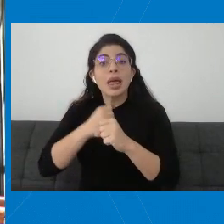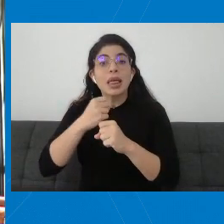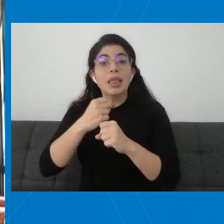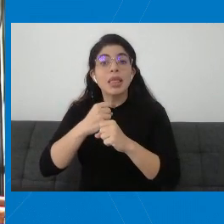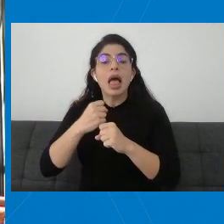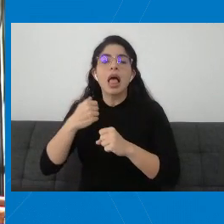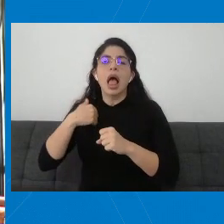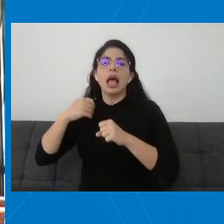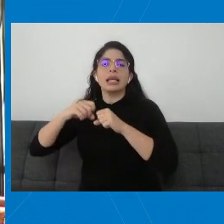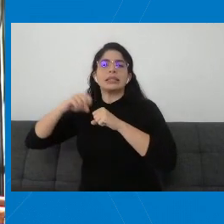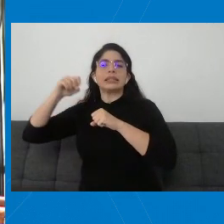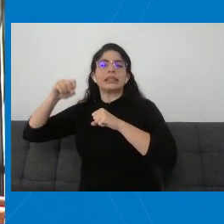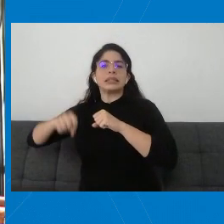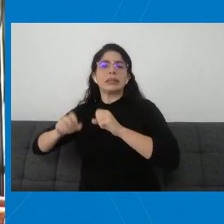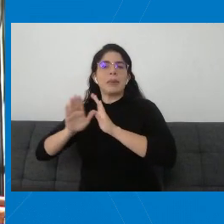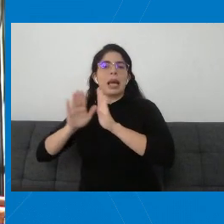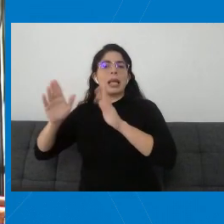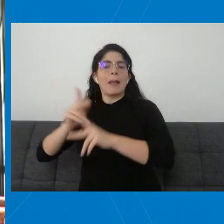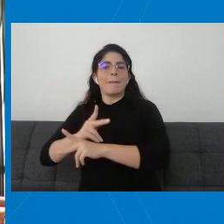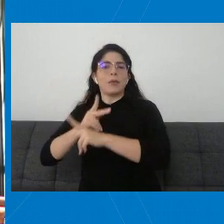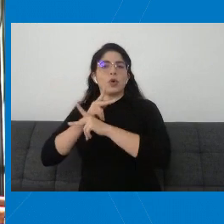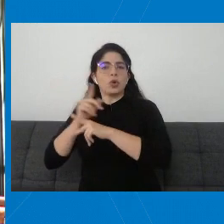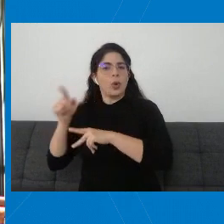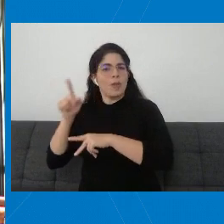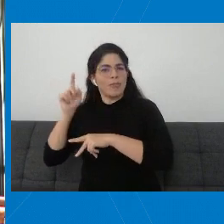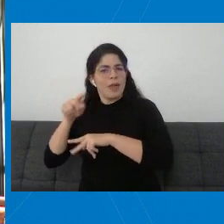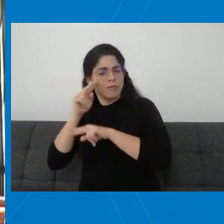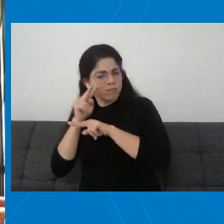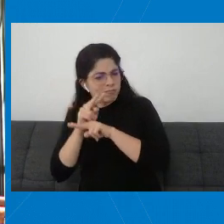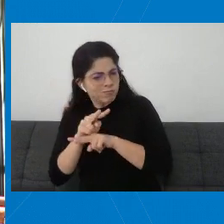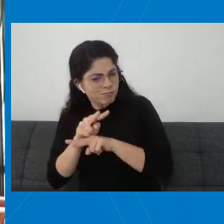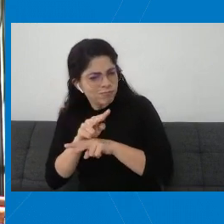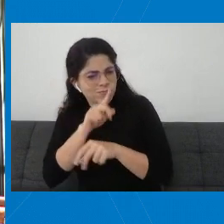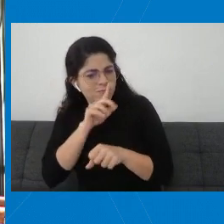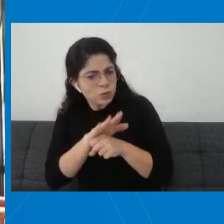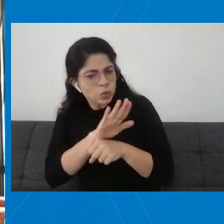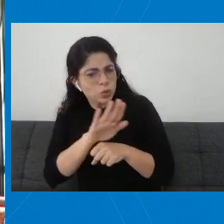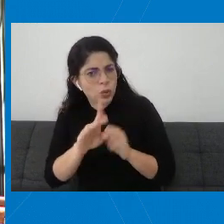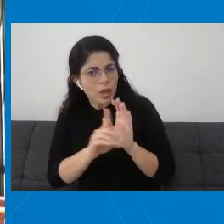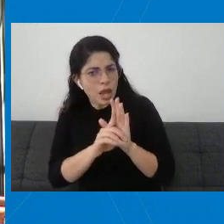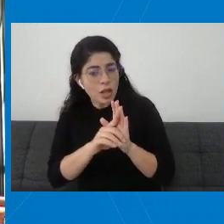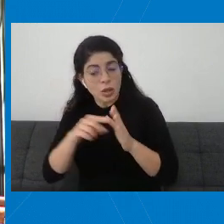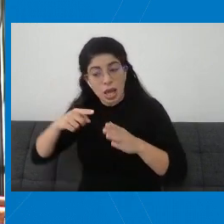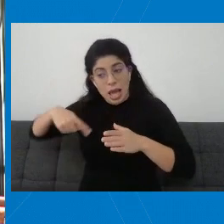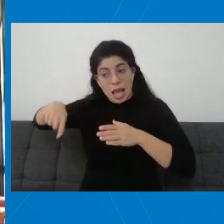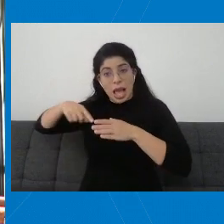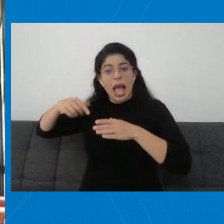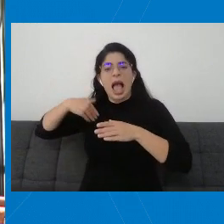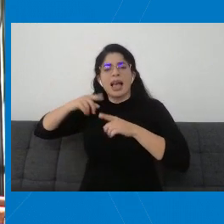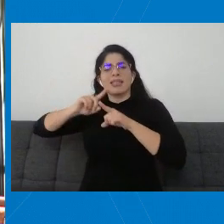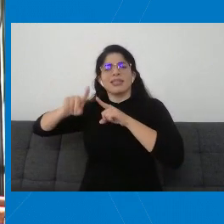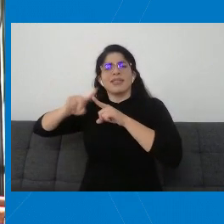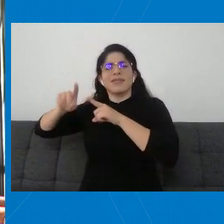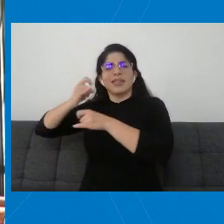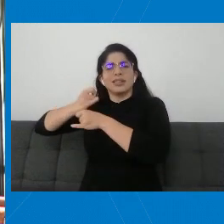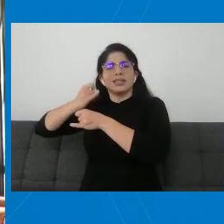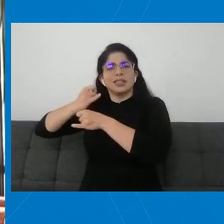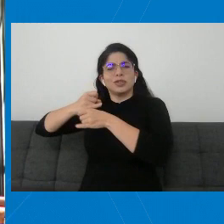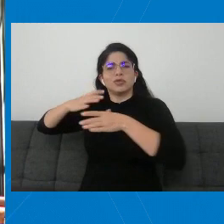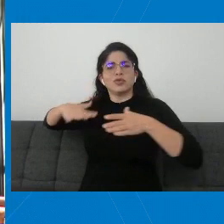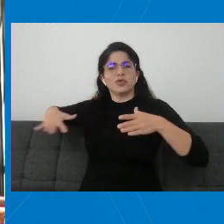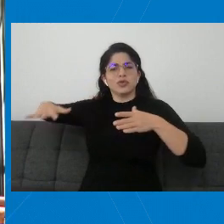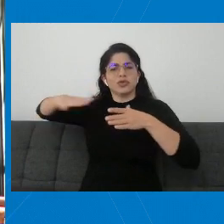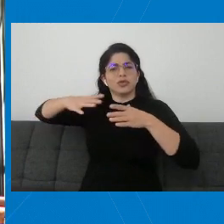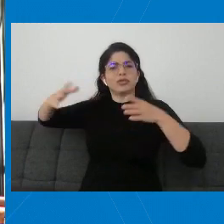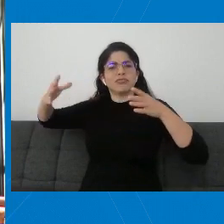integral de protección, donde participan diferentes instituciones, cada una en el ámbito de su competencia.